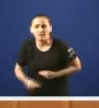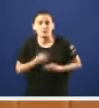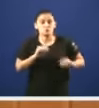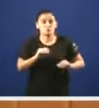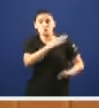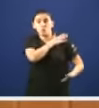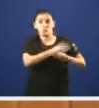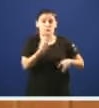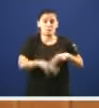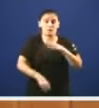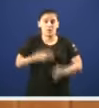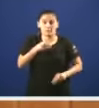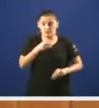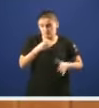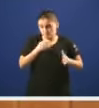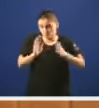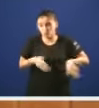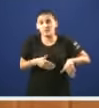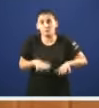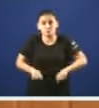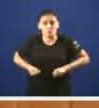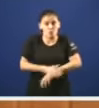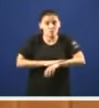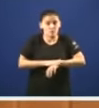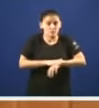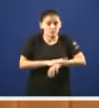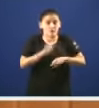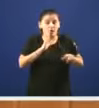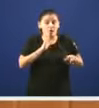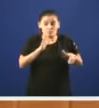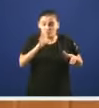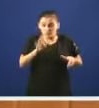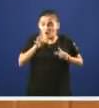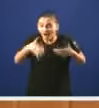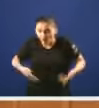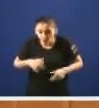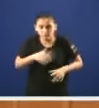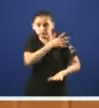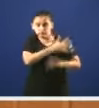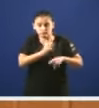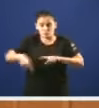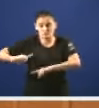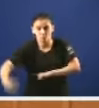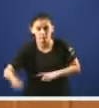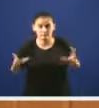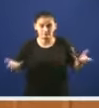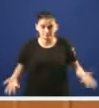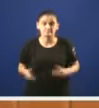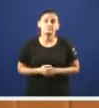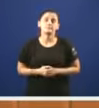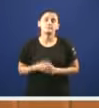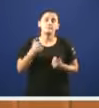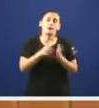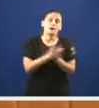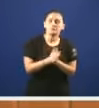nas últimas legislaturas señor Rueda e desespós veñen estes lodos outro exemplo actas